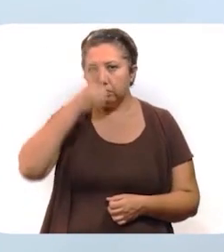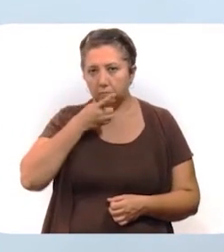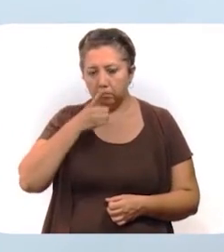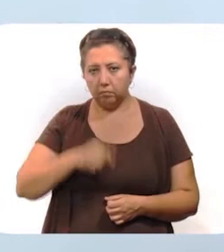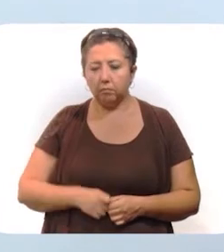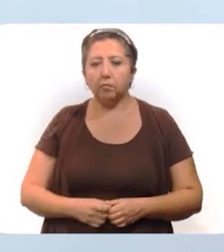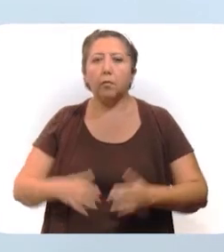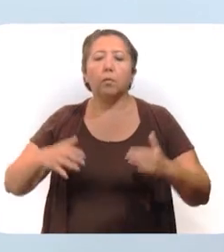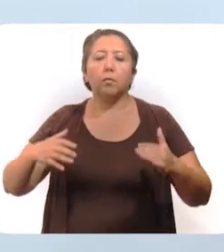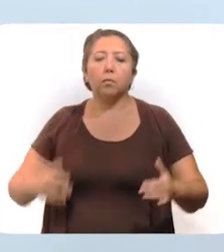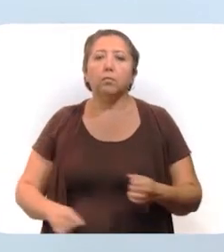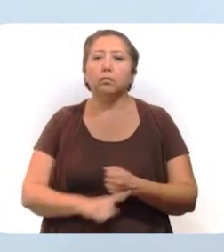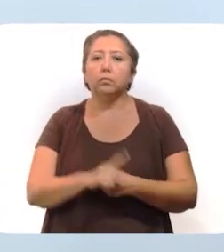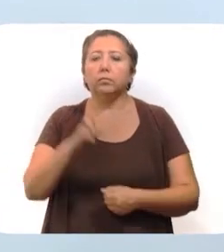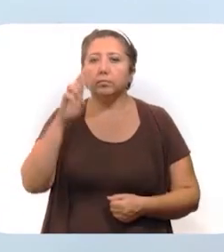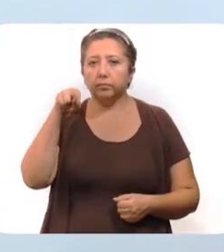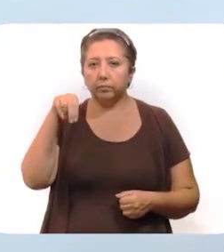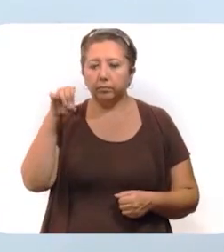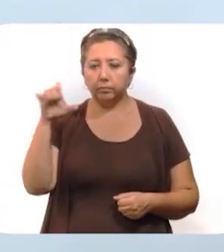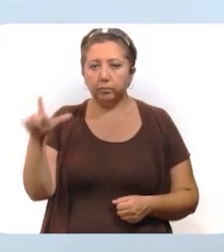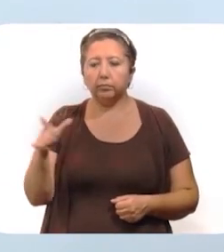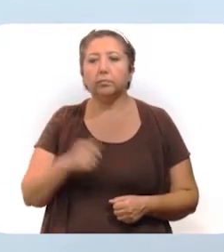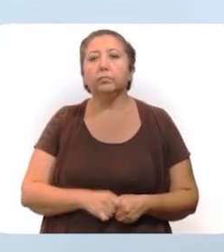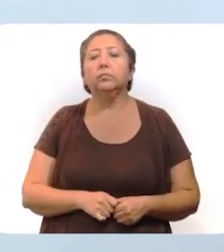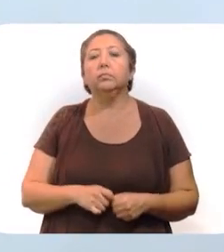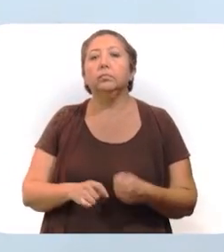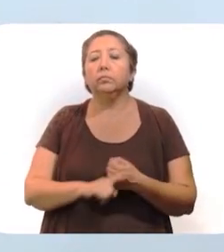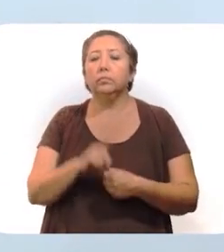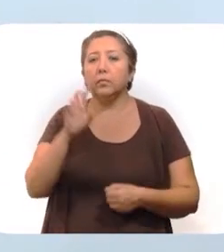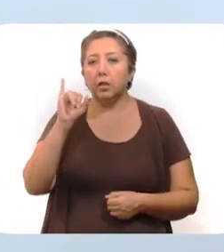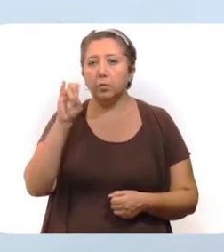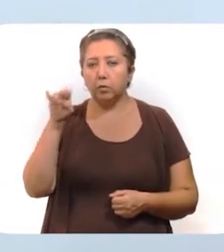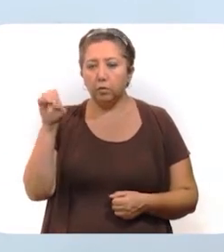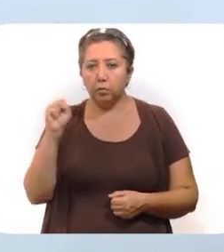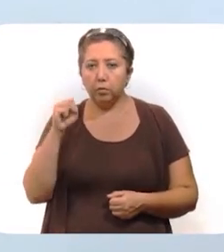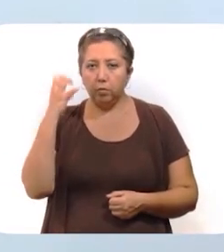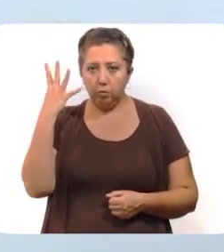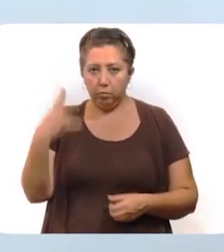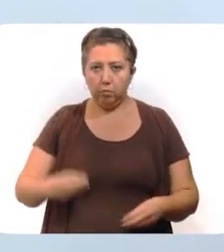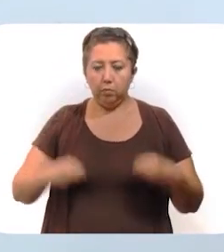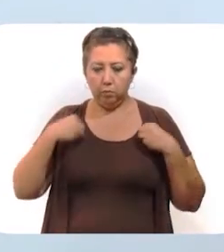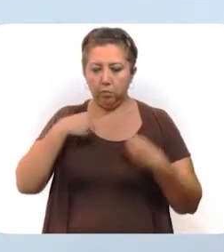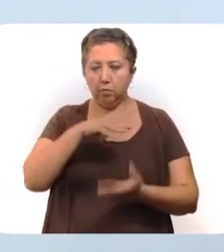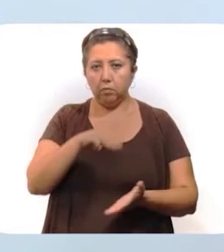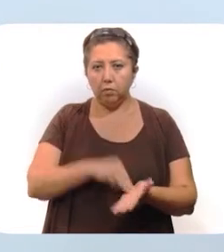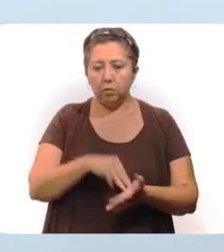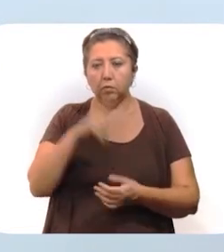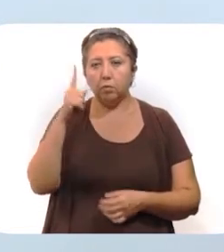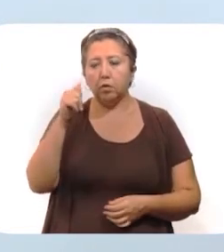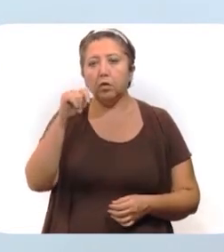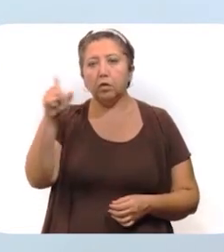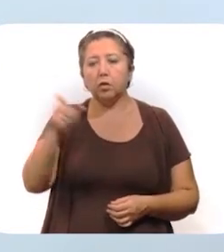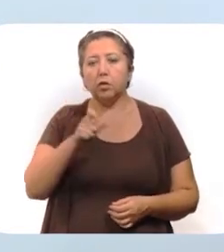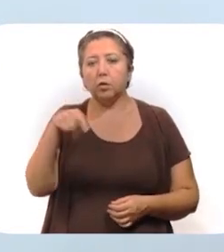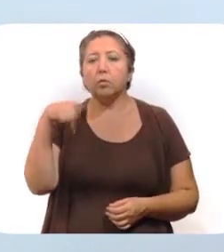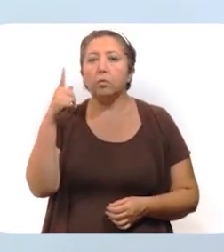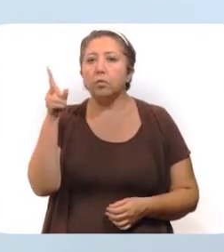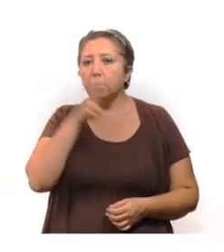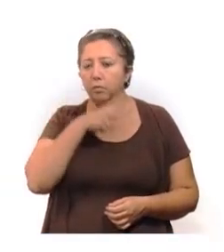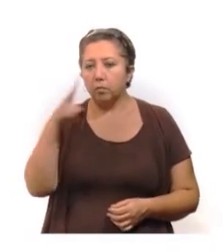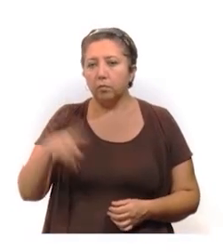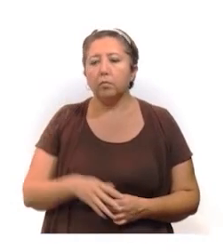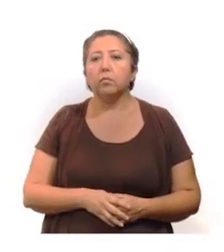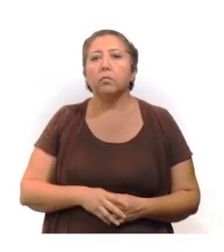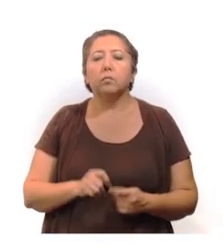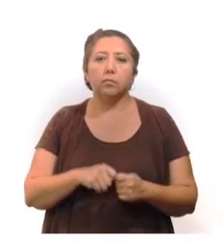diabetes mellitus, obesidad, insuficiencia renal crónica e inmunosupresión. Cuatro residían en Mérida, uno en Tixcococ y uno en Valladolid.